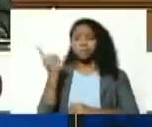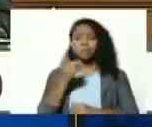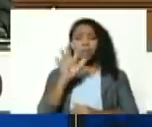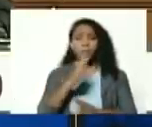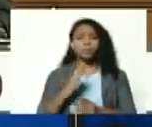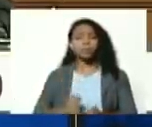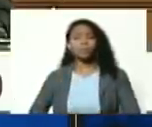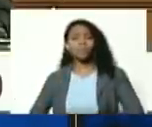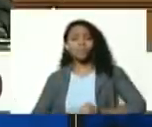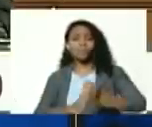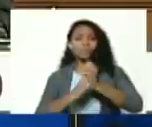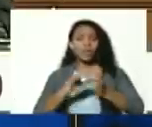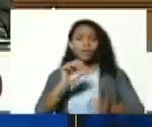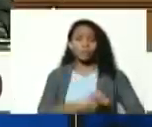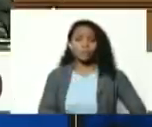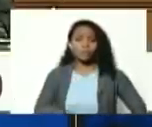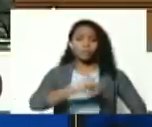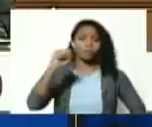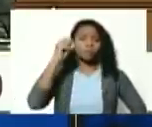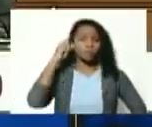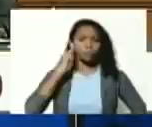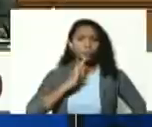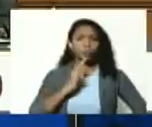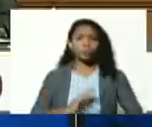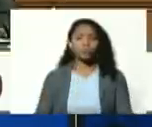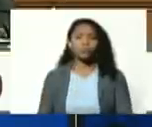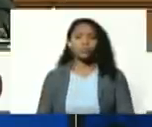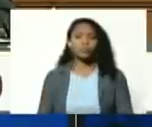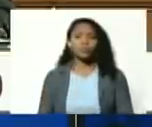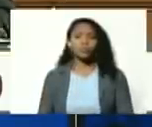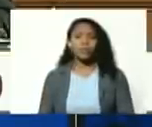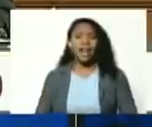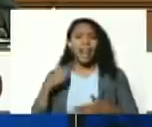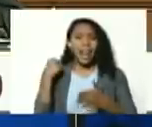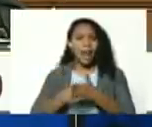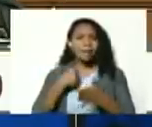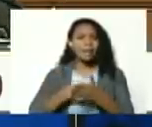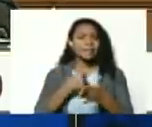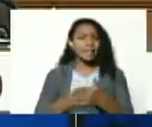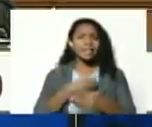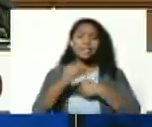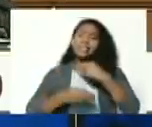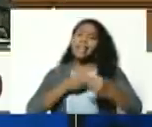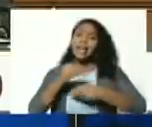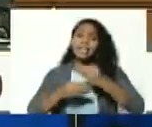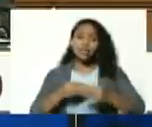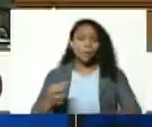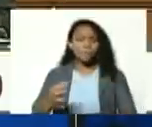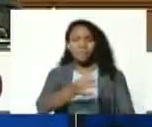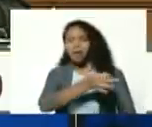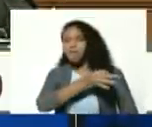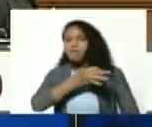nuestro libertador Simón Bolívar la batalla fue un hecho magnífico